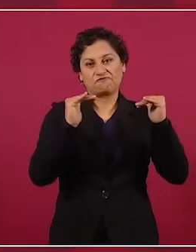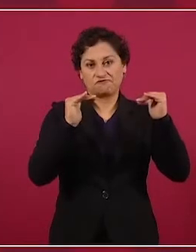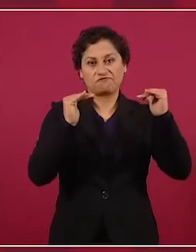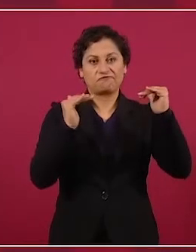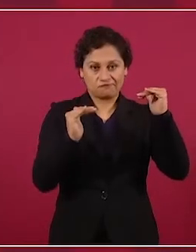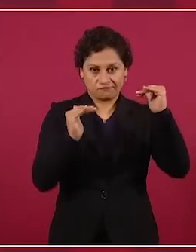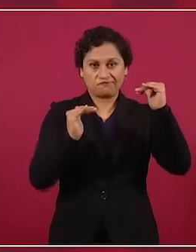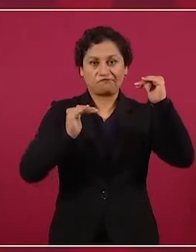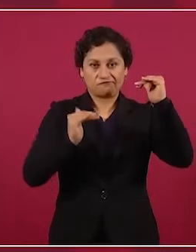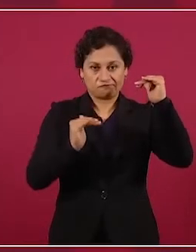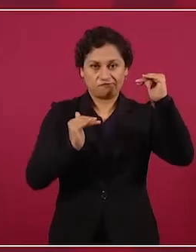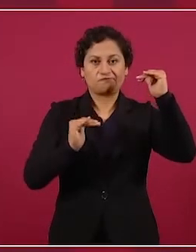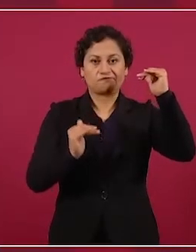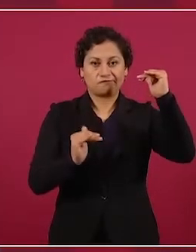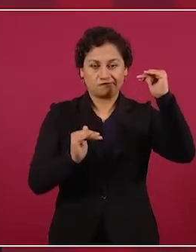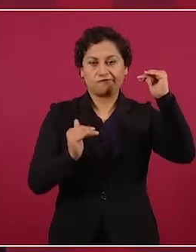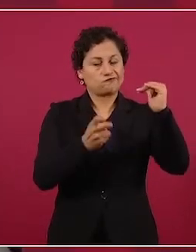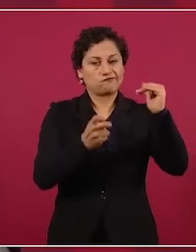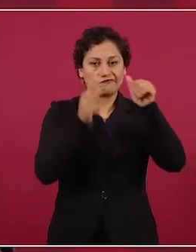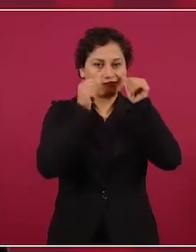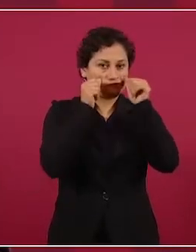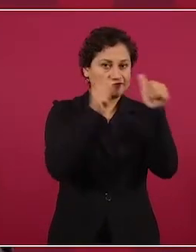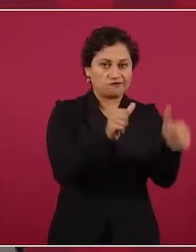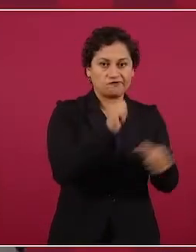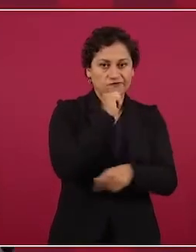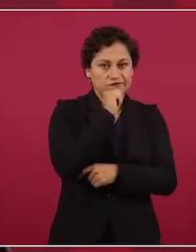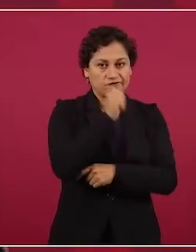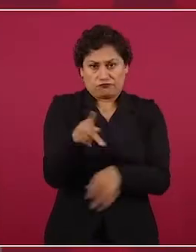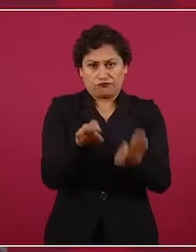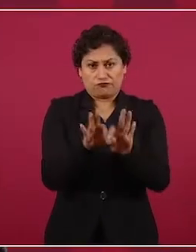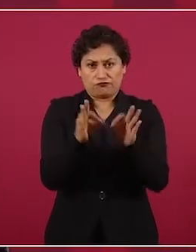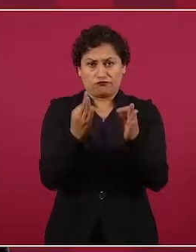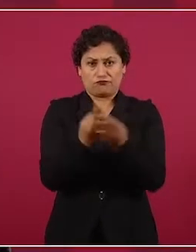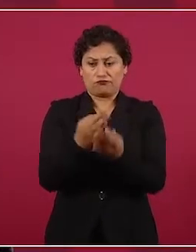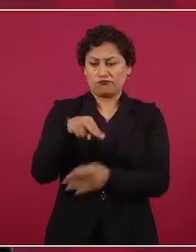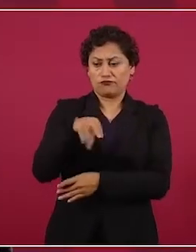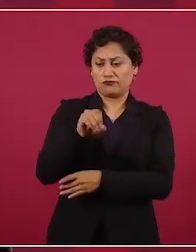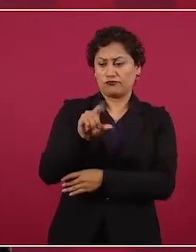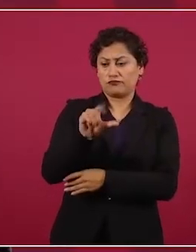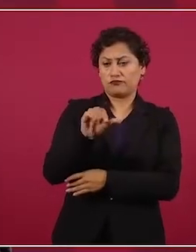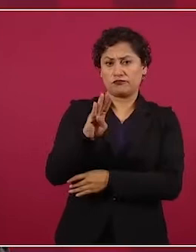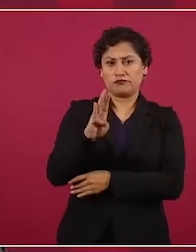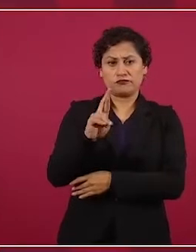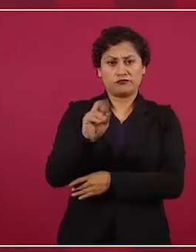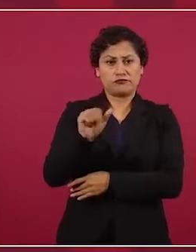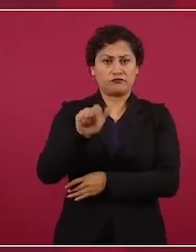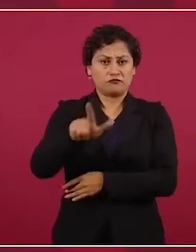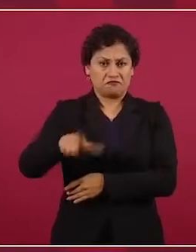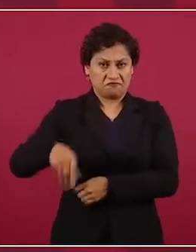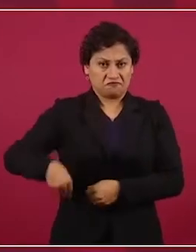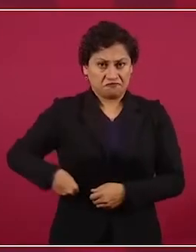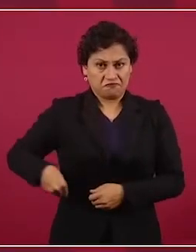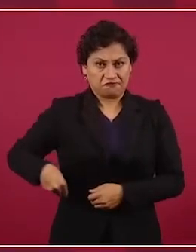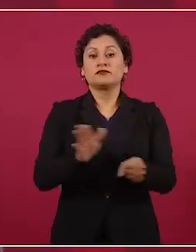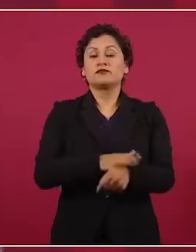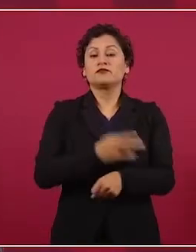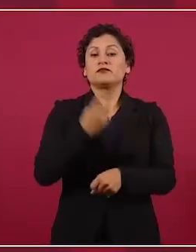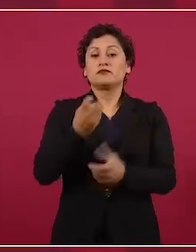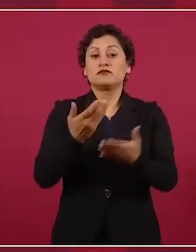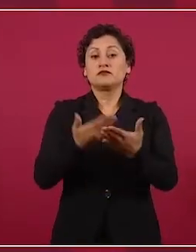propiciando con el modelo neoliberal. Entonces, para desviar la atención